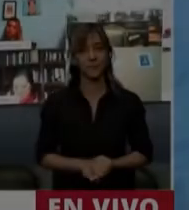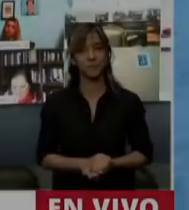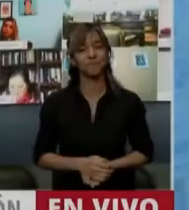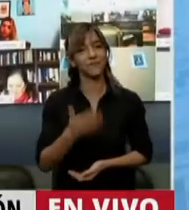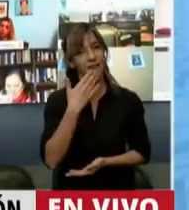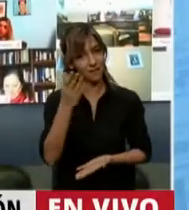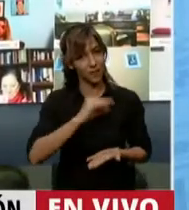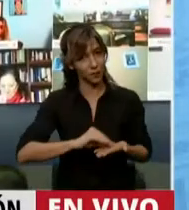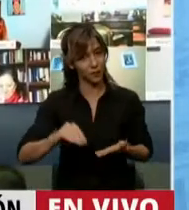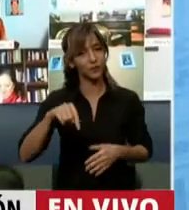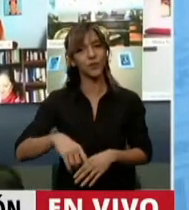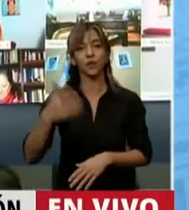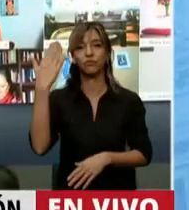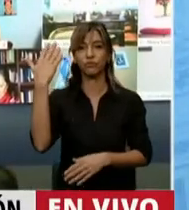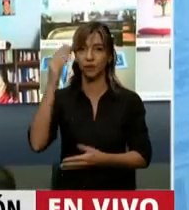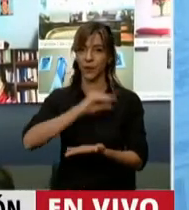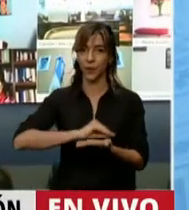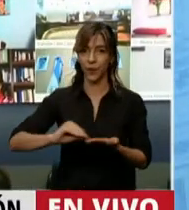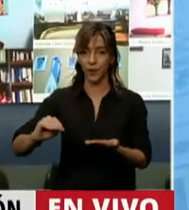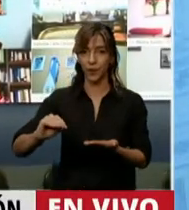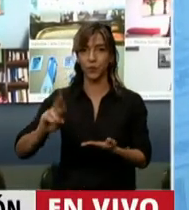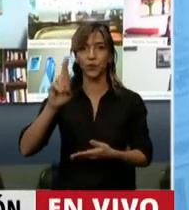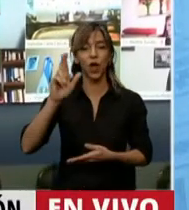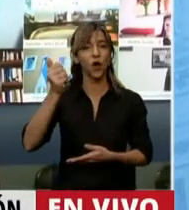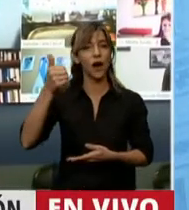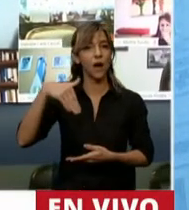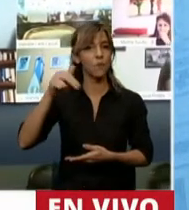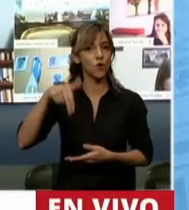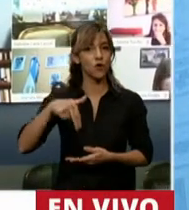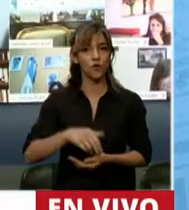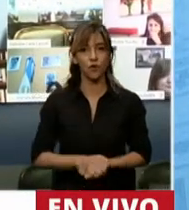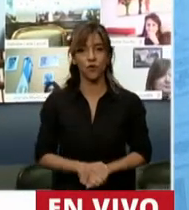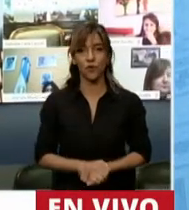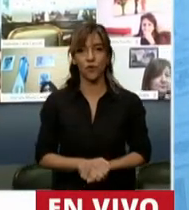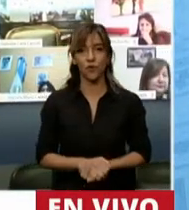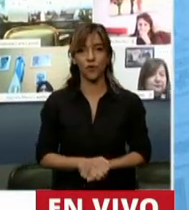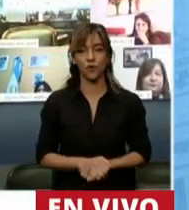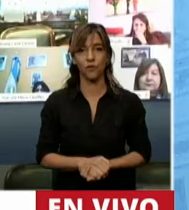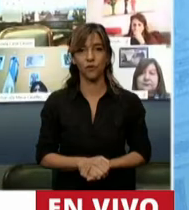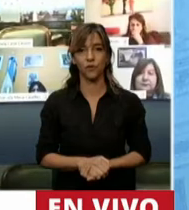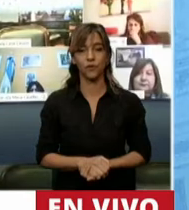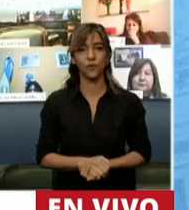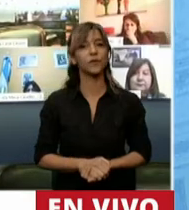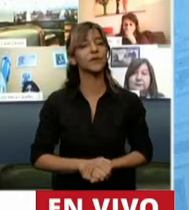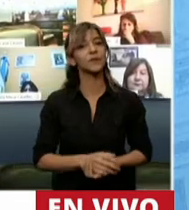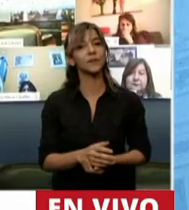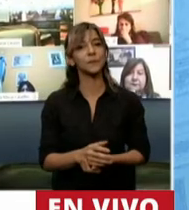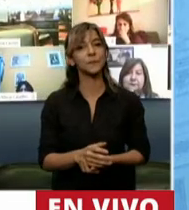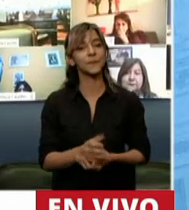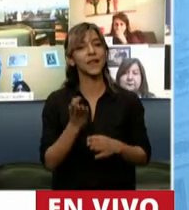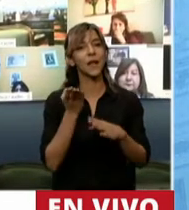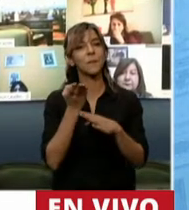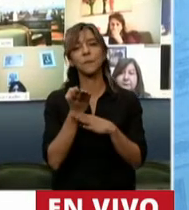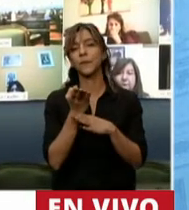En el uso de la palabra, el diputado José Luis Ramón. Le voy a pedir un pequeño esfuerzo de